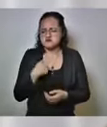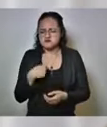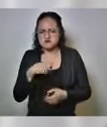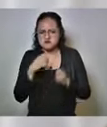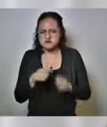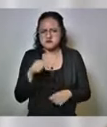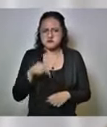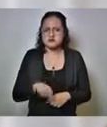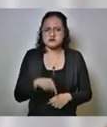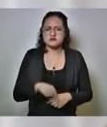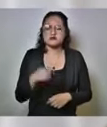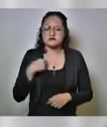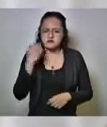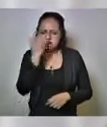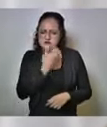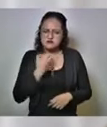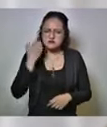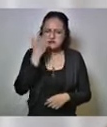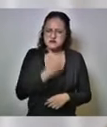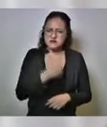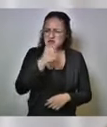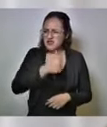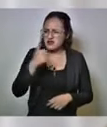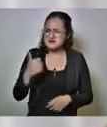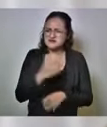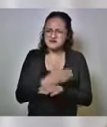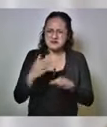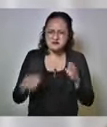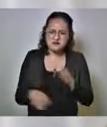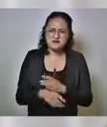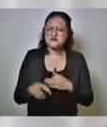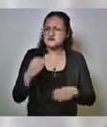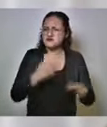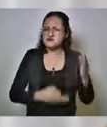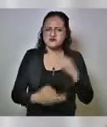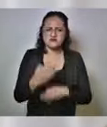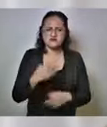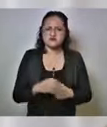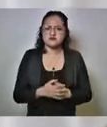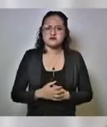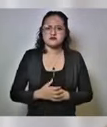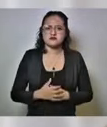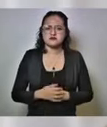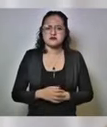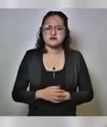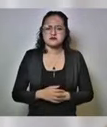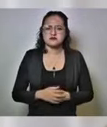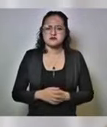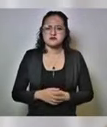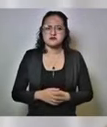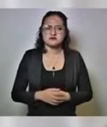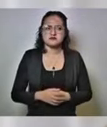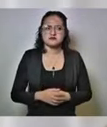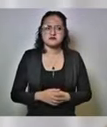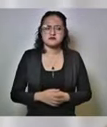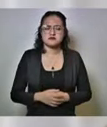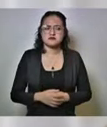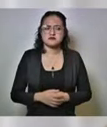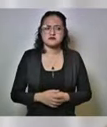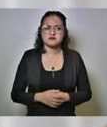estamos analizando cada caso cada hecho lo estamos analizando y respecto